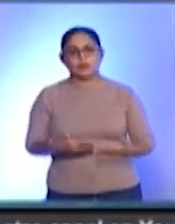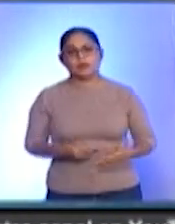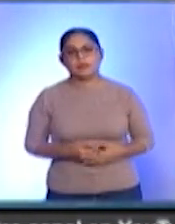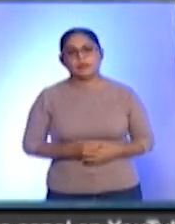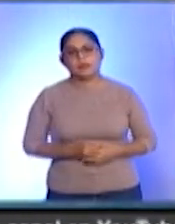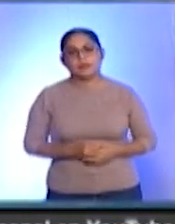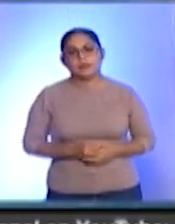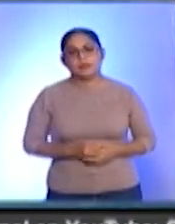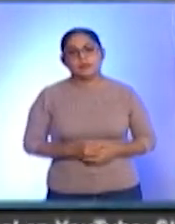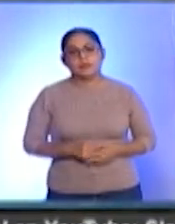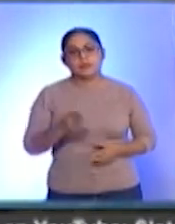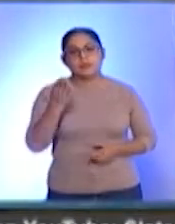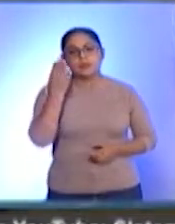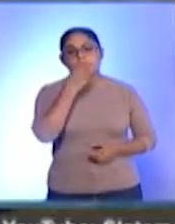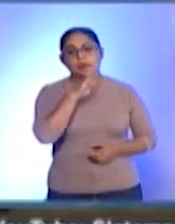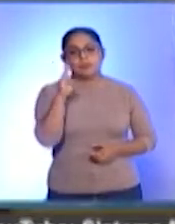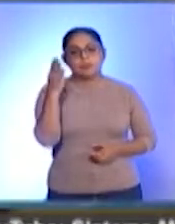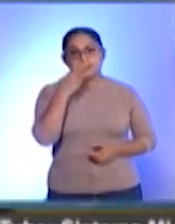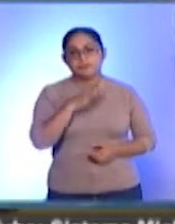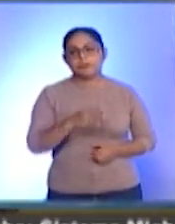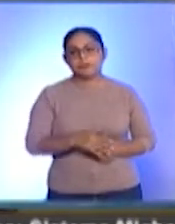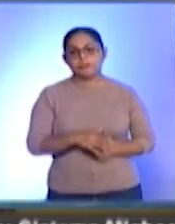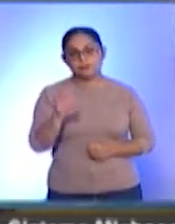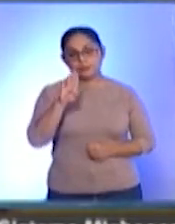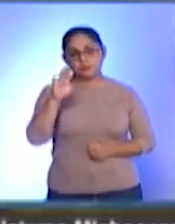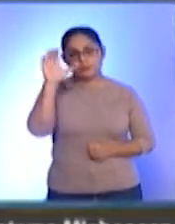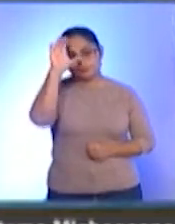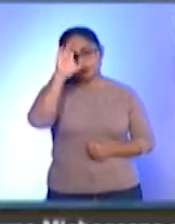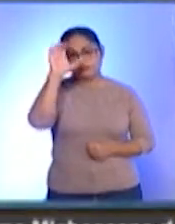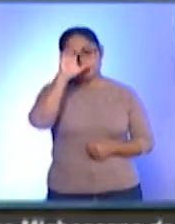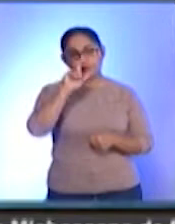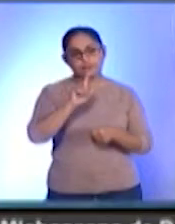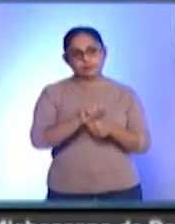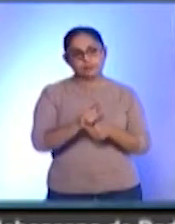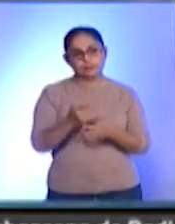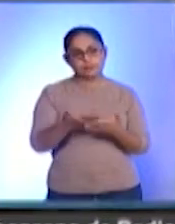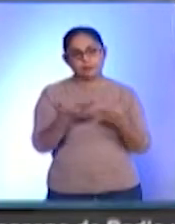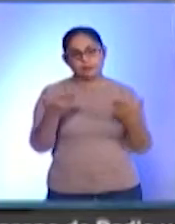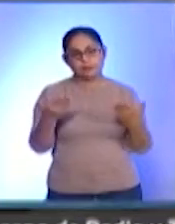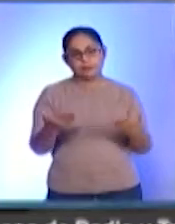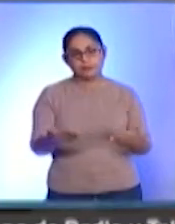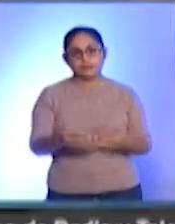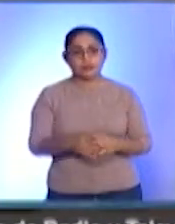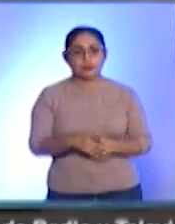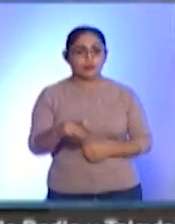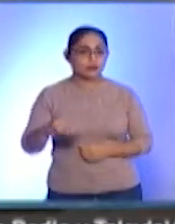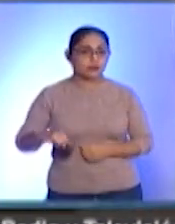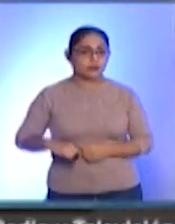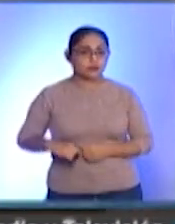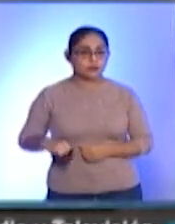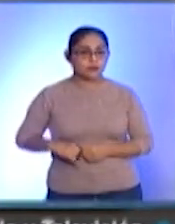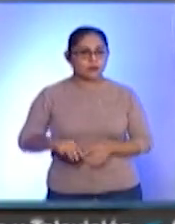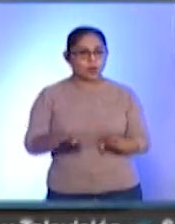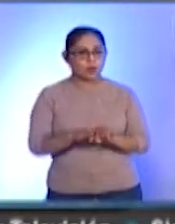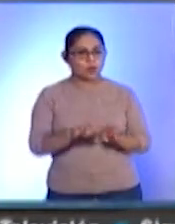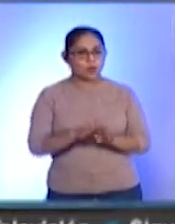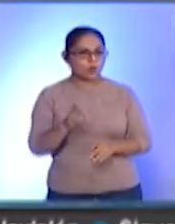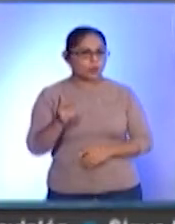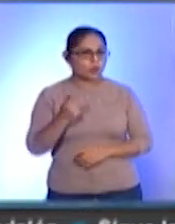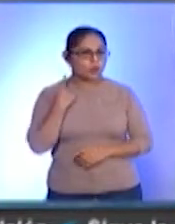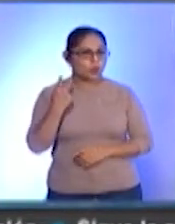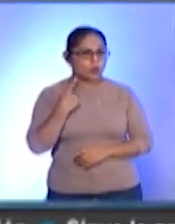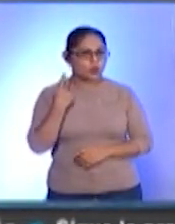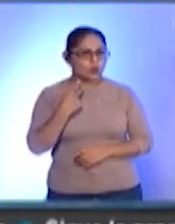Que a veces cuando algún rasgo cultural de la comunidad es juzgado, interesante por algún sector político, incluso un